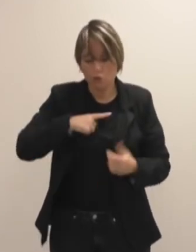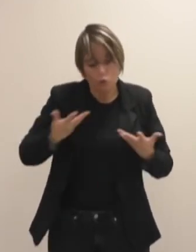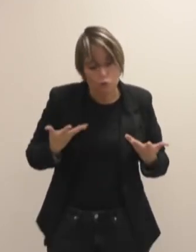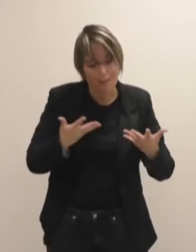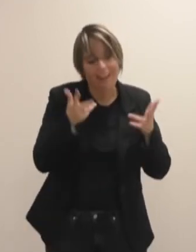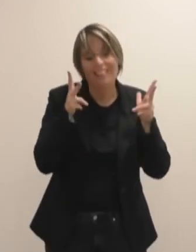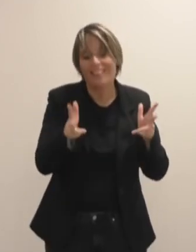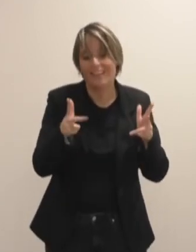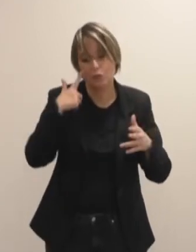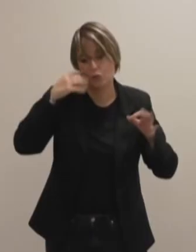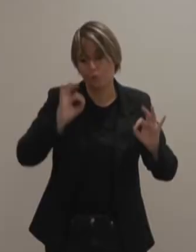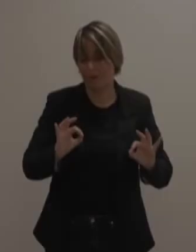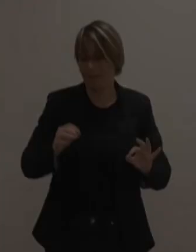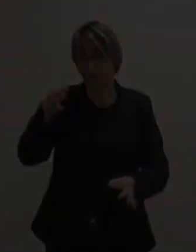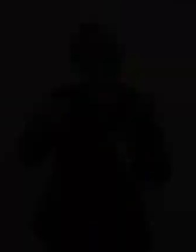derecho a la verdad y a la justicia.